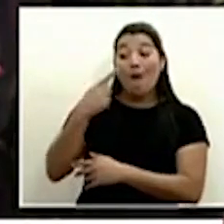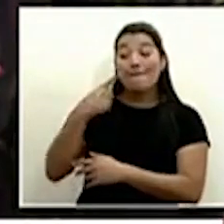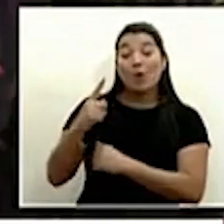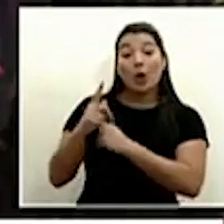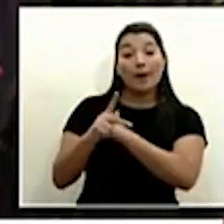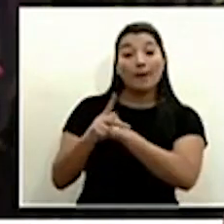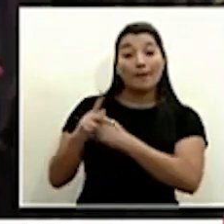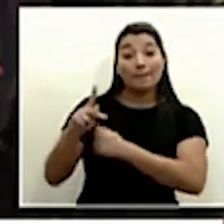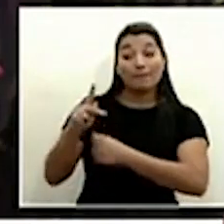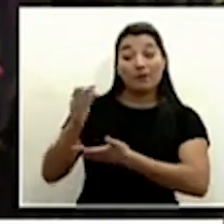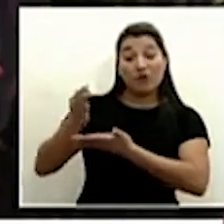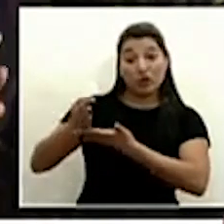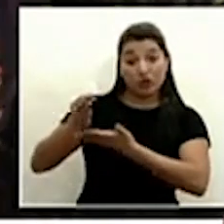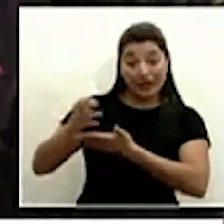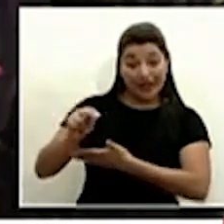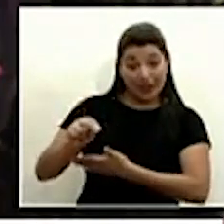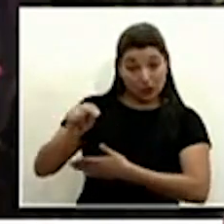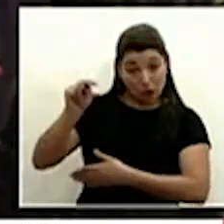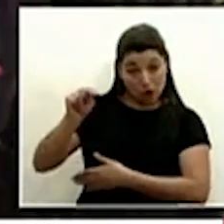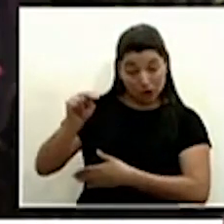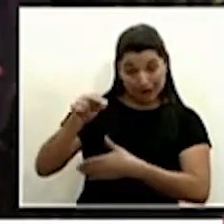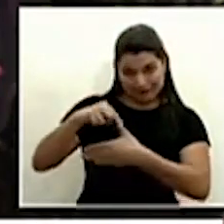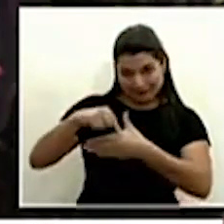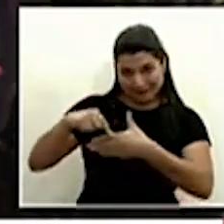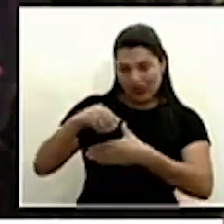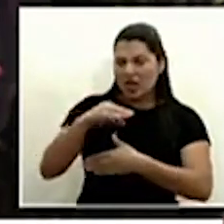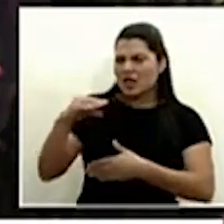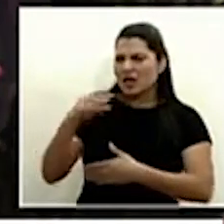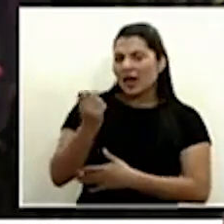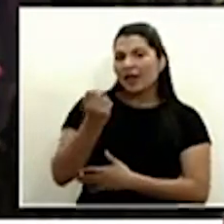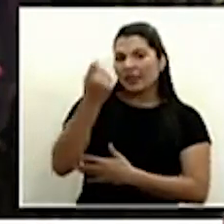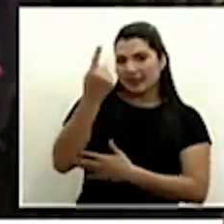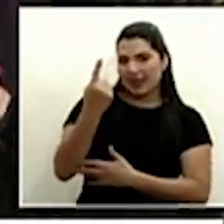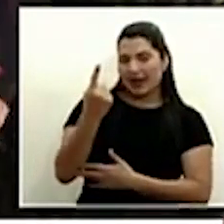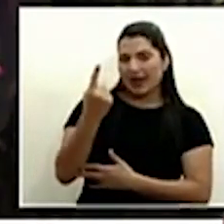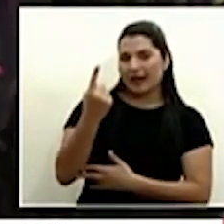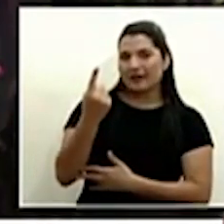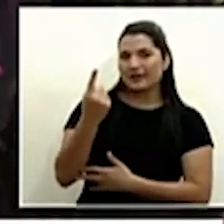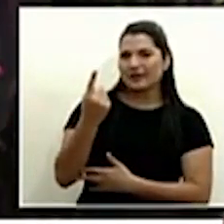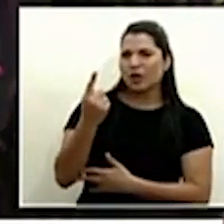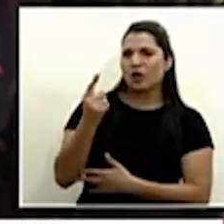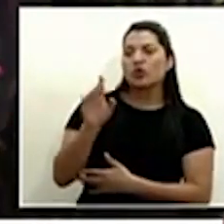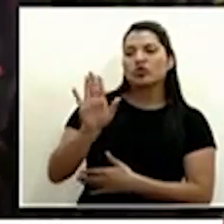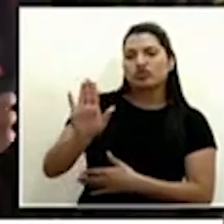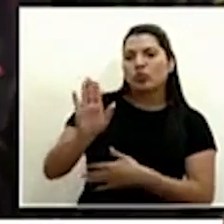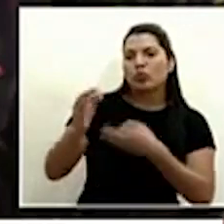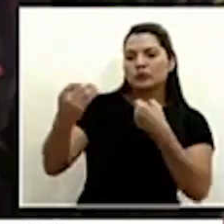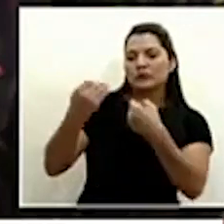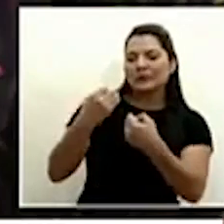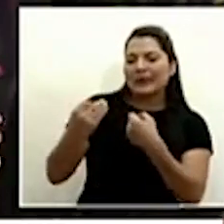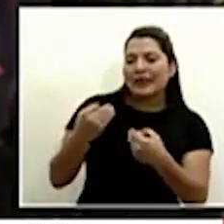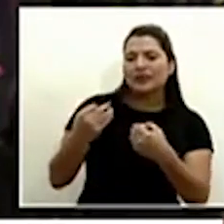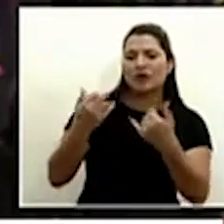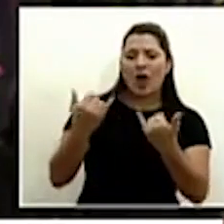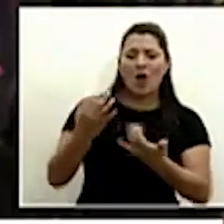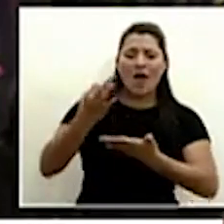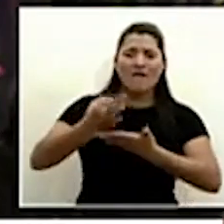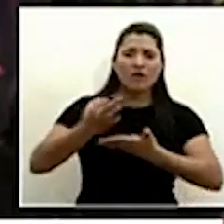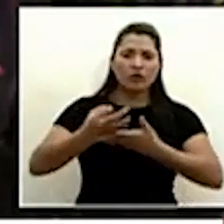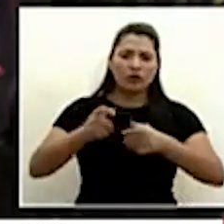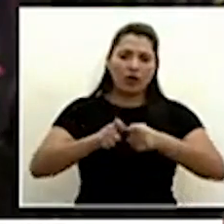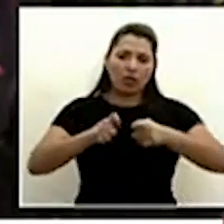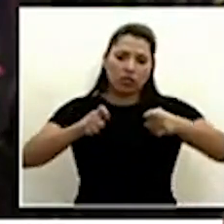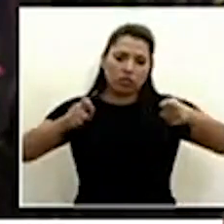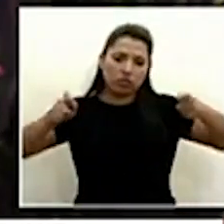y entendiendo las limitaciones que usted plantea de extensión de frontera y de limitado uso